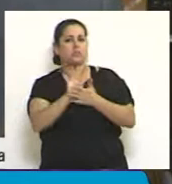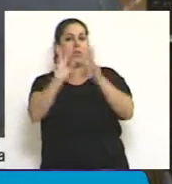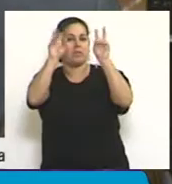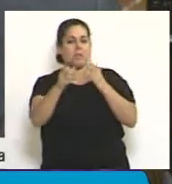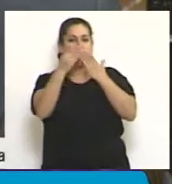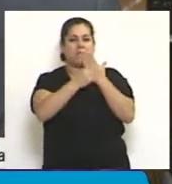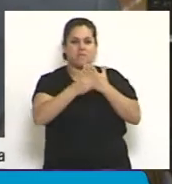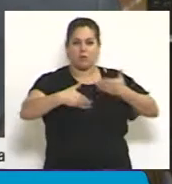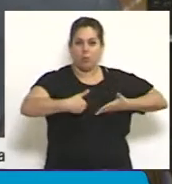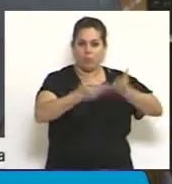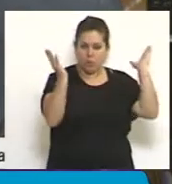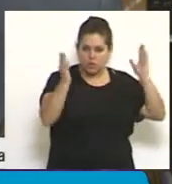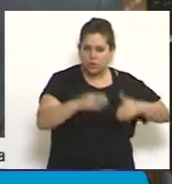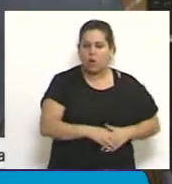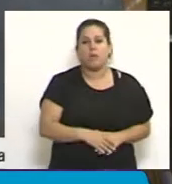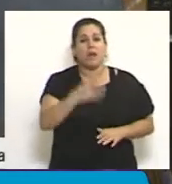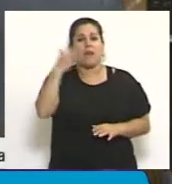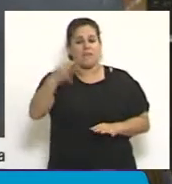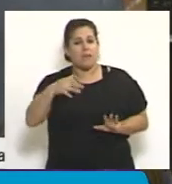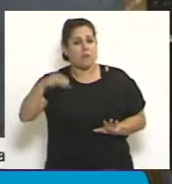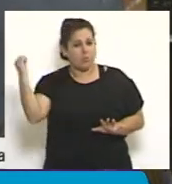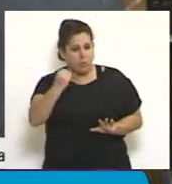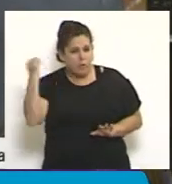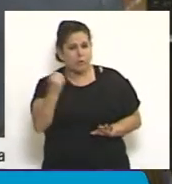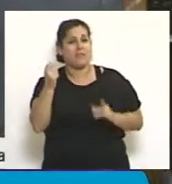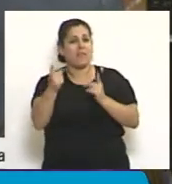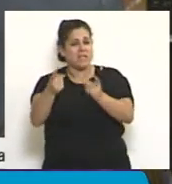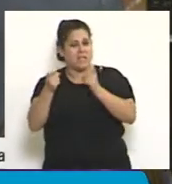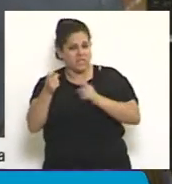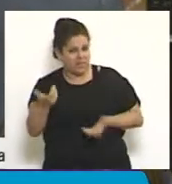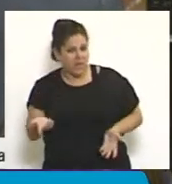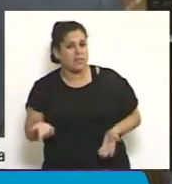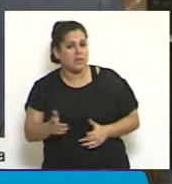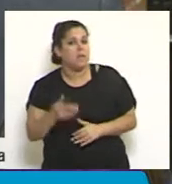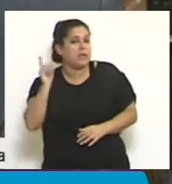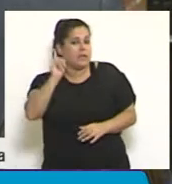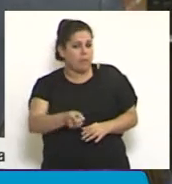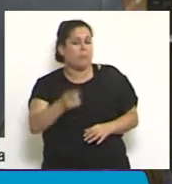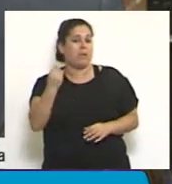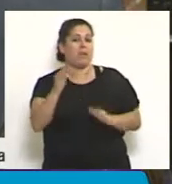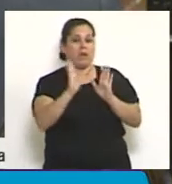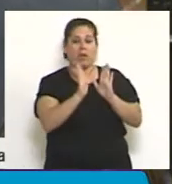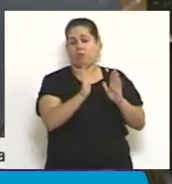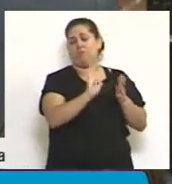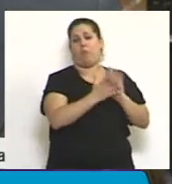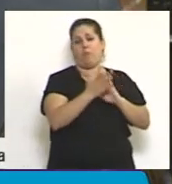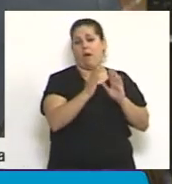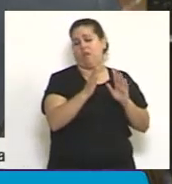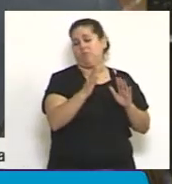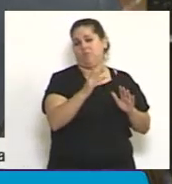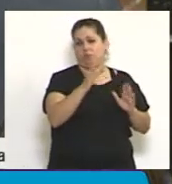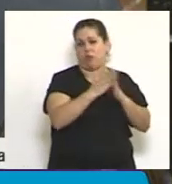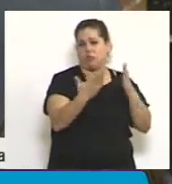público. Realmente importante la necesidad, como digo, y destacar que también la constitucionalidad de ello,